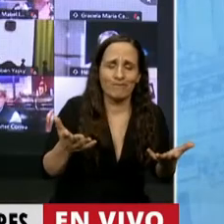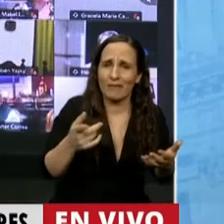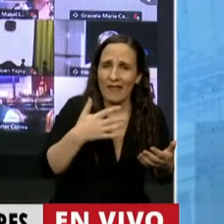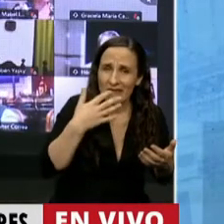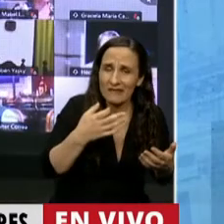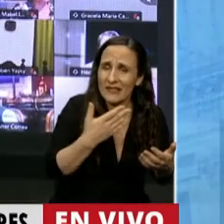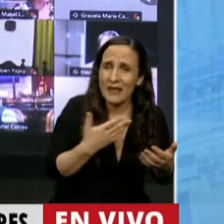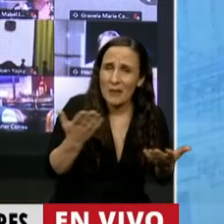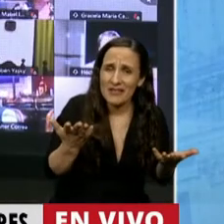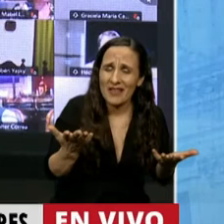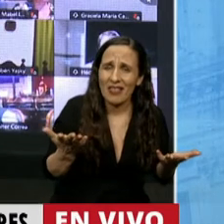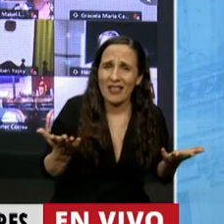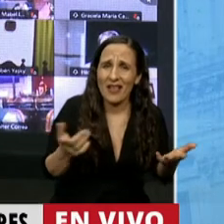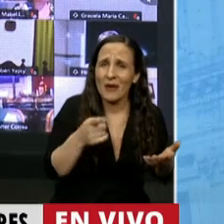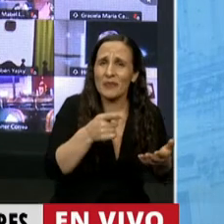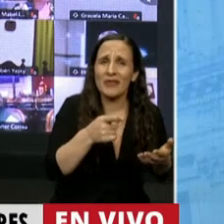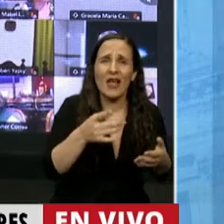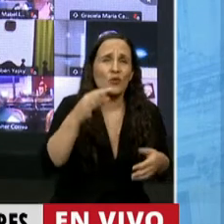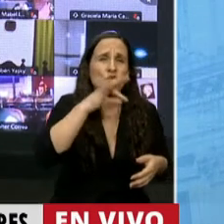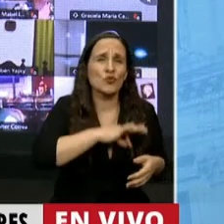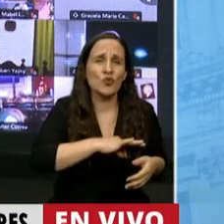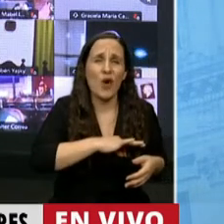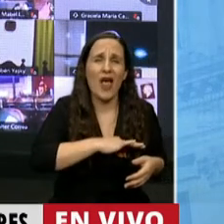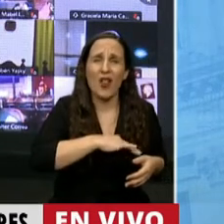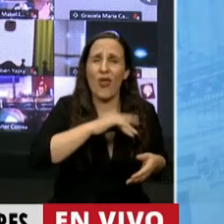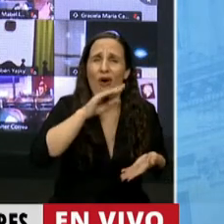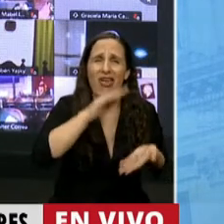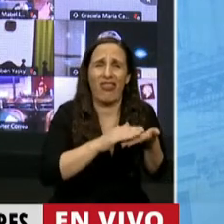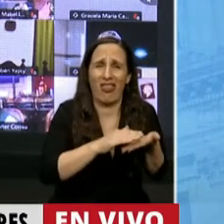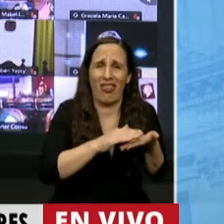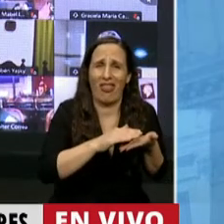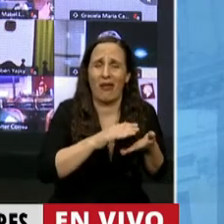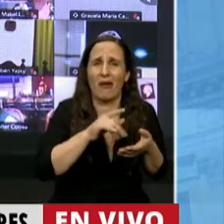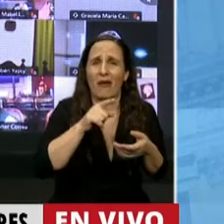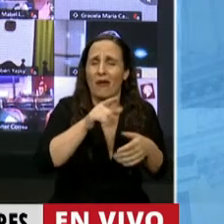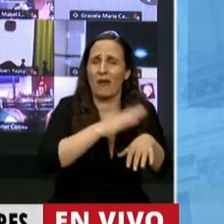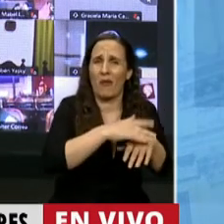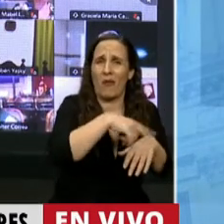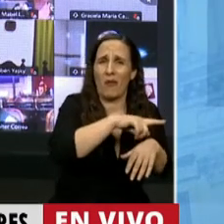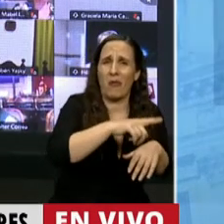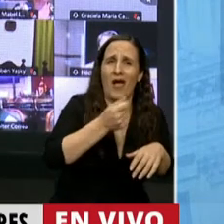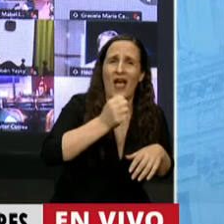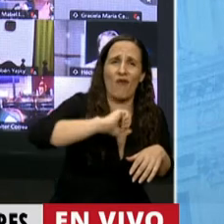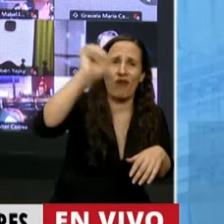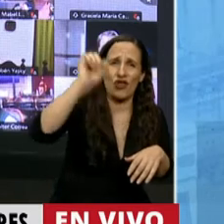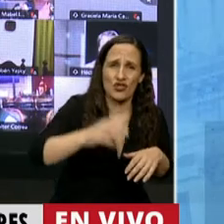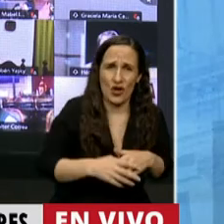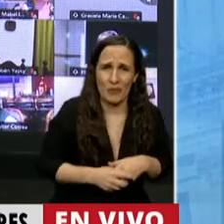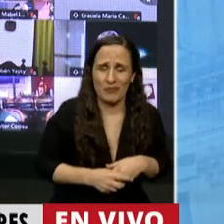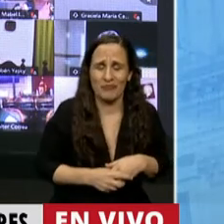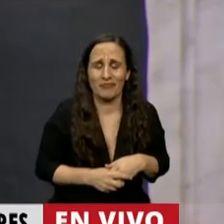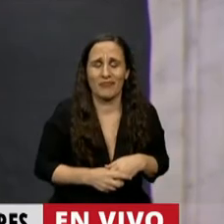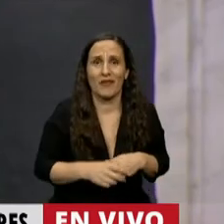Presidente, arruinando los salarios de las trabajadoras y los trabajadores con la inflación, con la